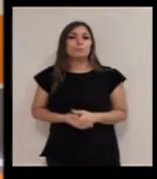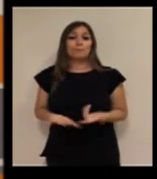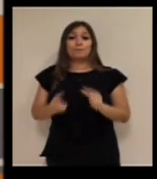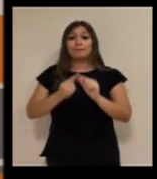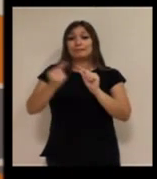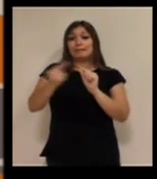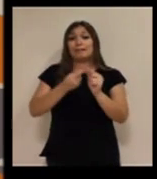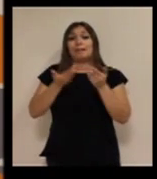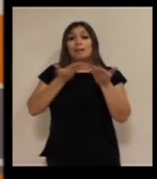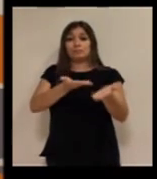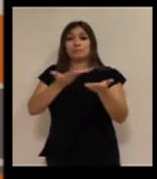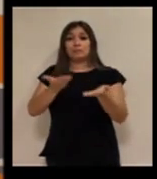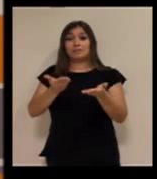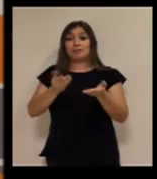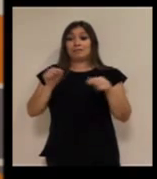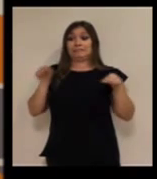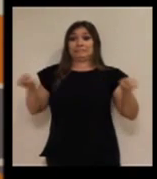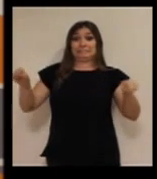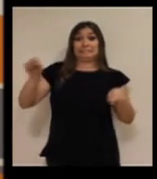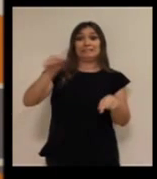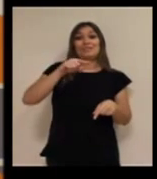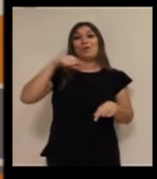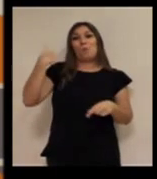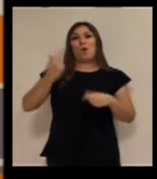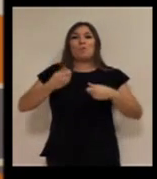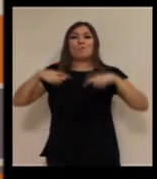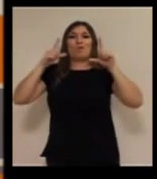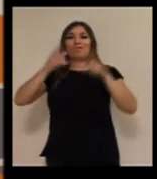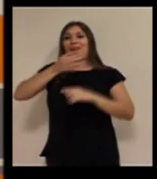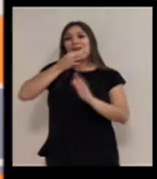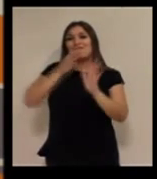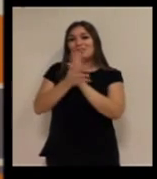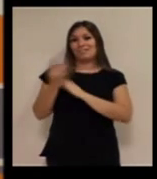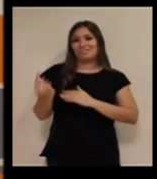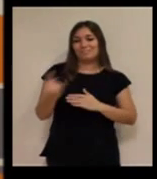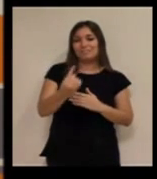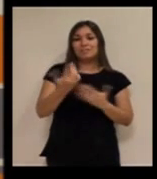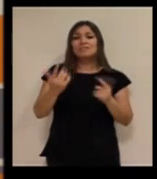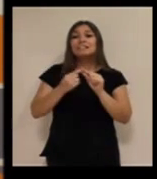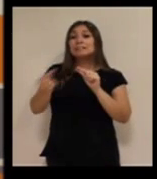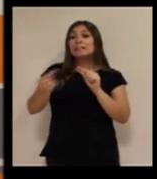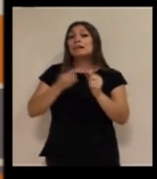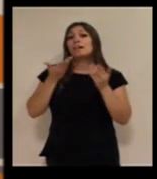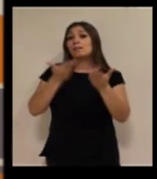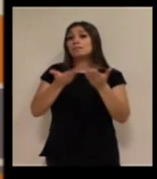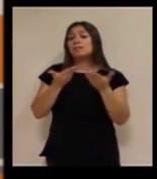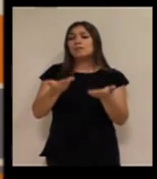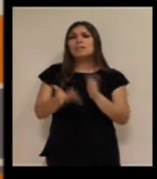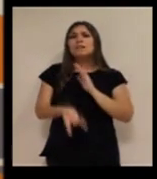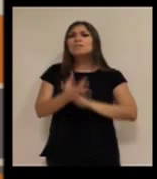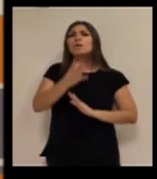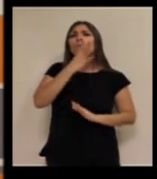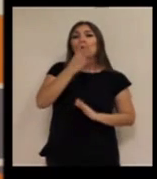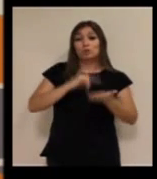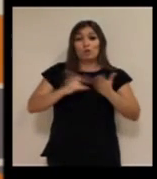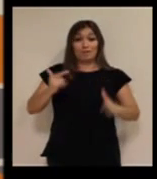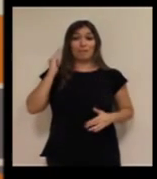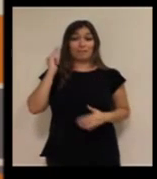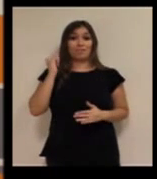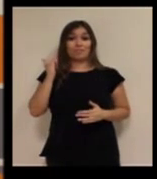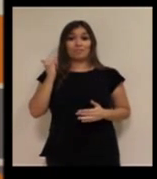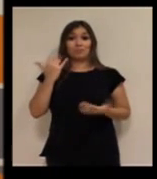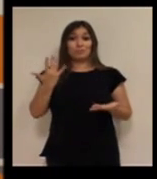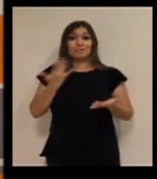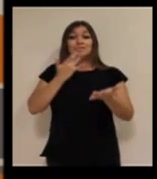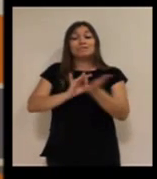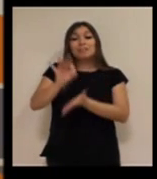teleasistencia, y vosotros ahora sois los protagonistas en este tema, la teleasistencia puede existir porque existe tecnología. Es de